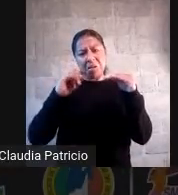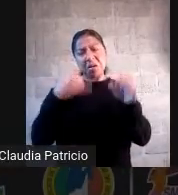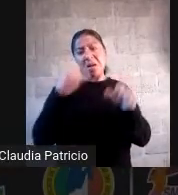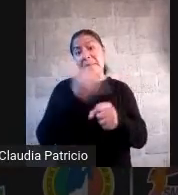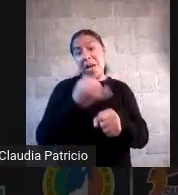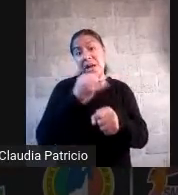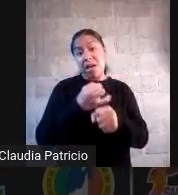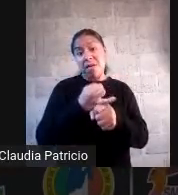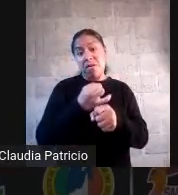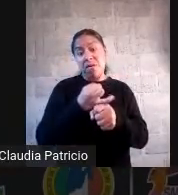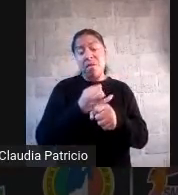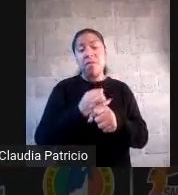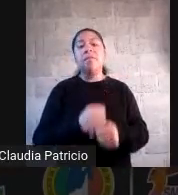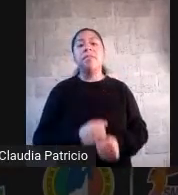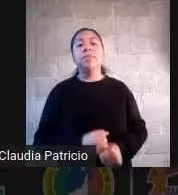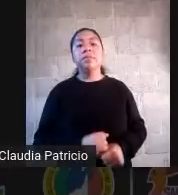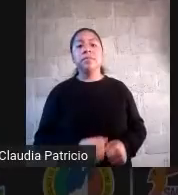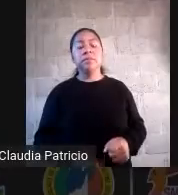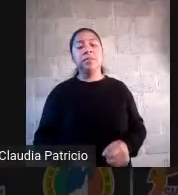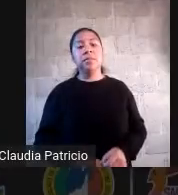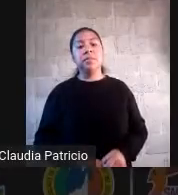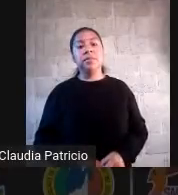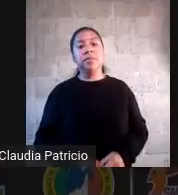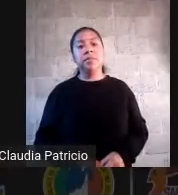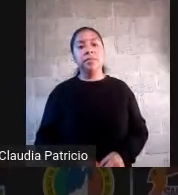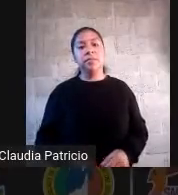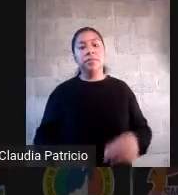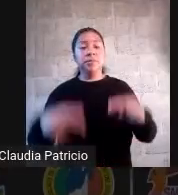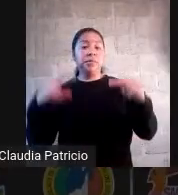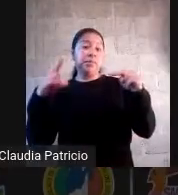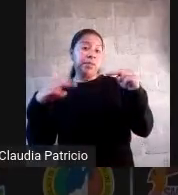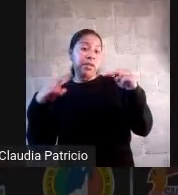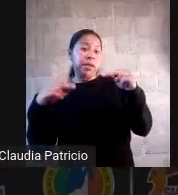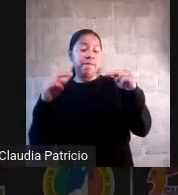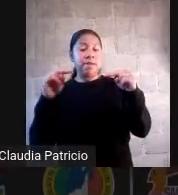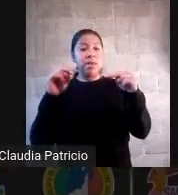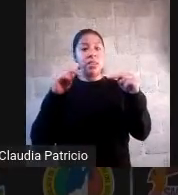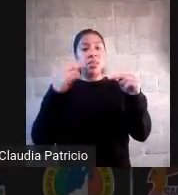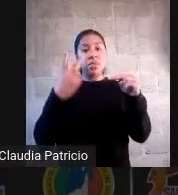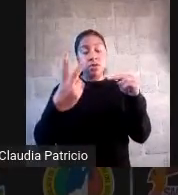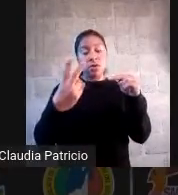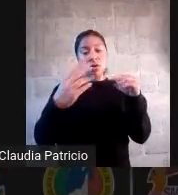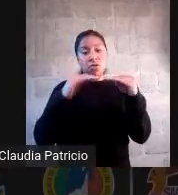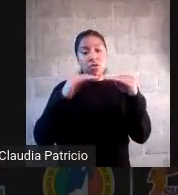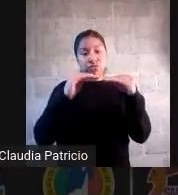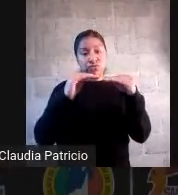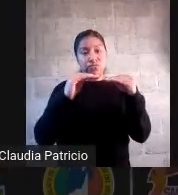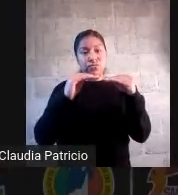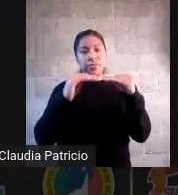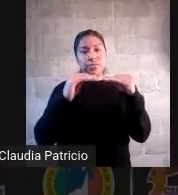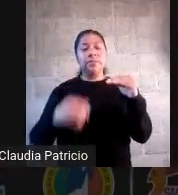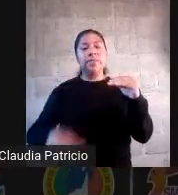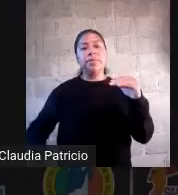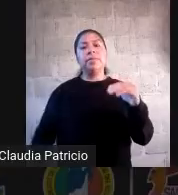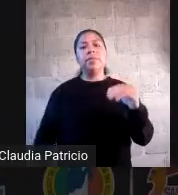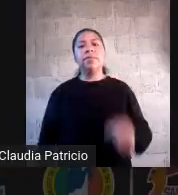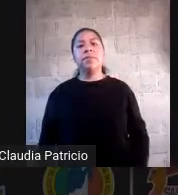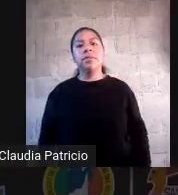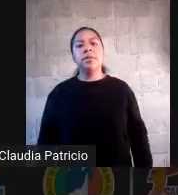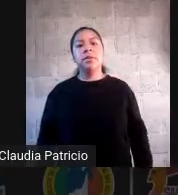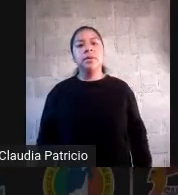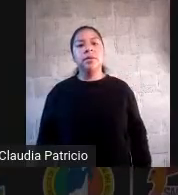nutrimento de un debate de nivel 2 de una escenificación de una dramatización de nivel 2 de un